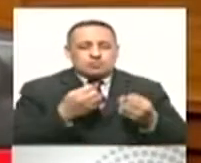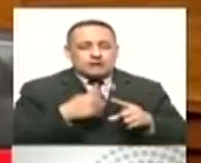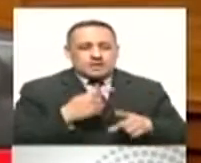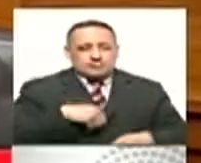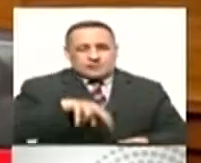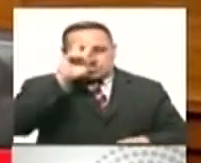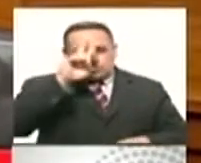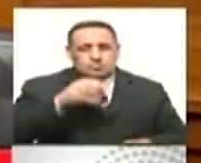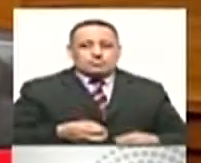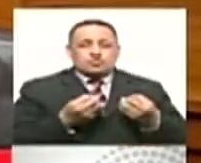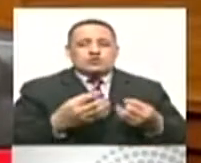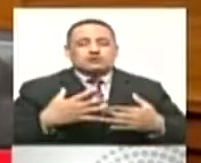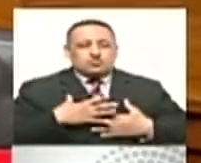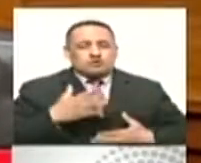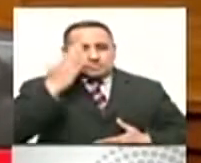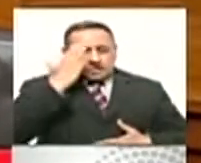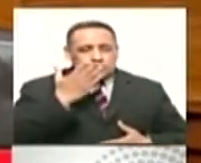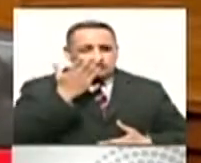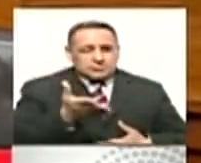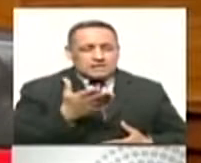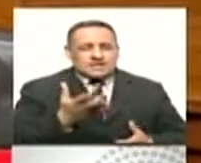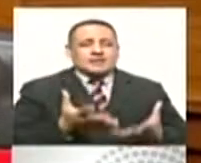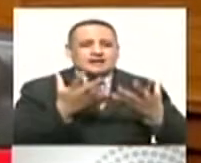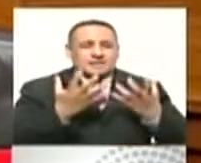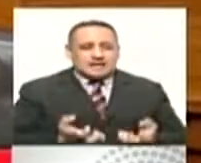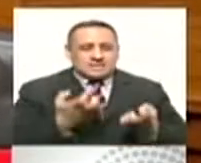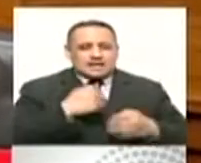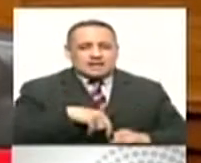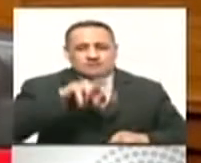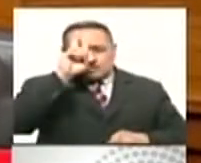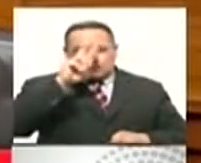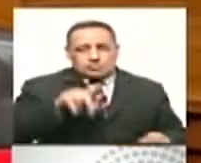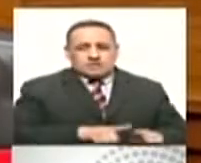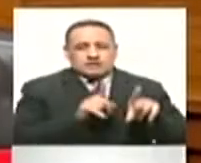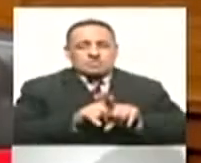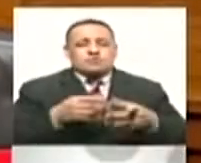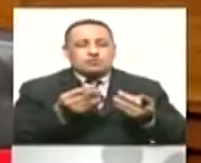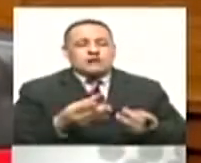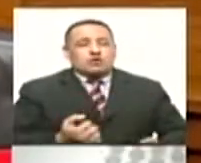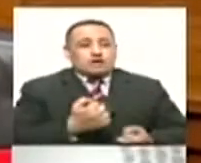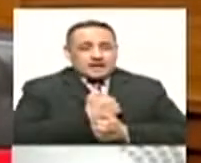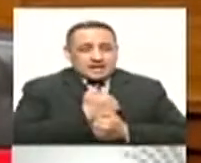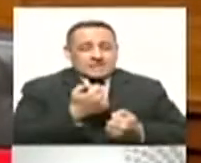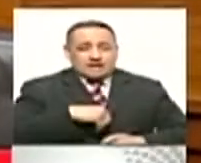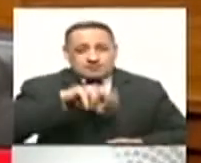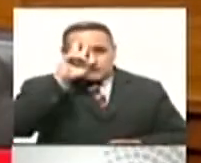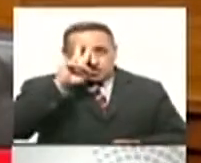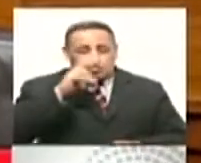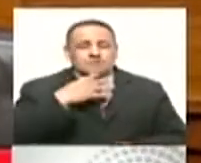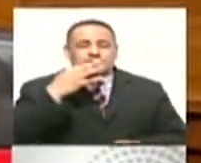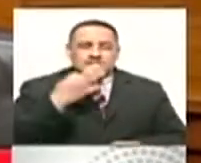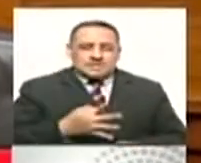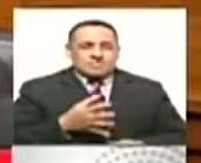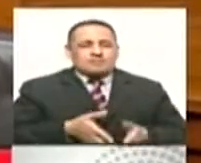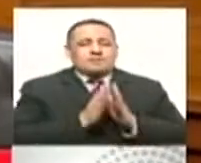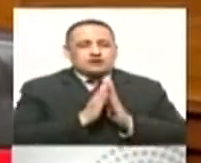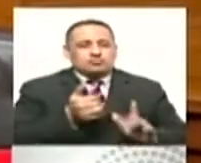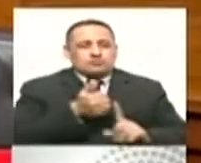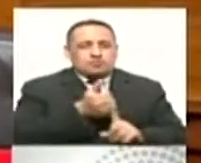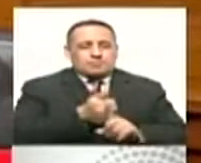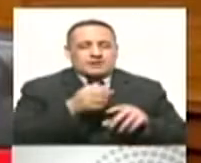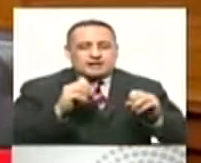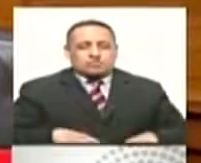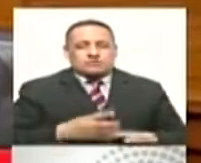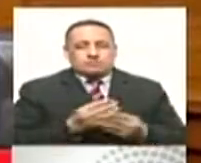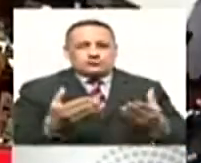geográficas, pero que a la vez tenemos los recursos, tenemos el conocimiento, tenemos las vacunas.